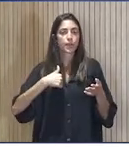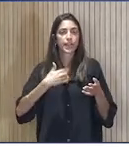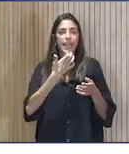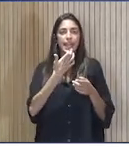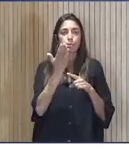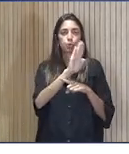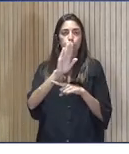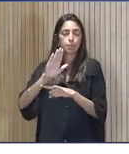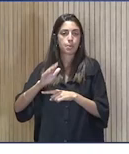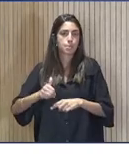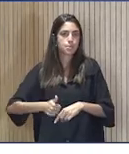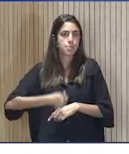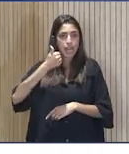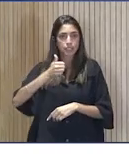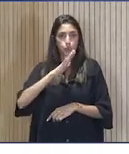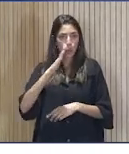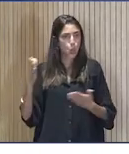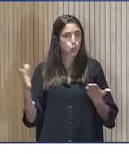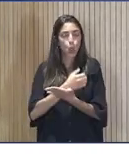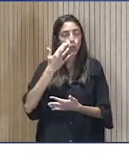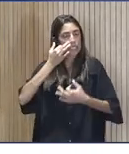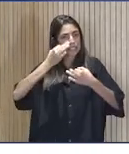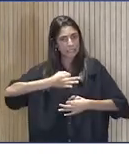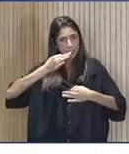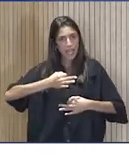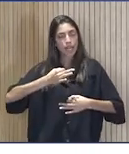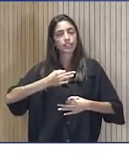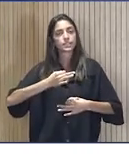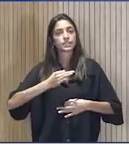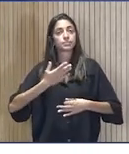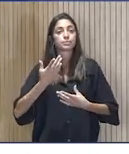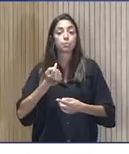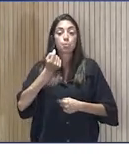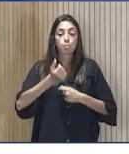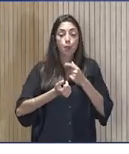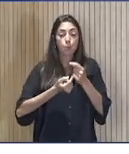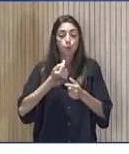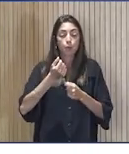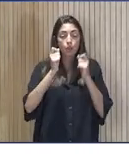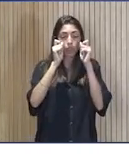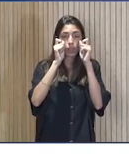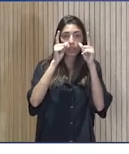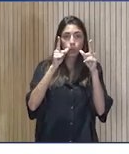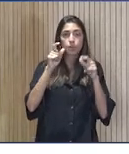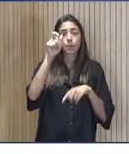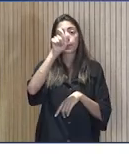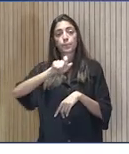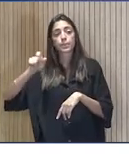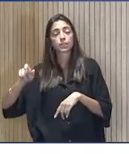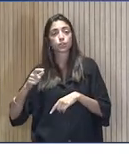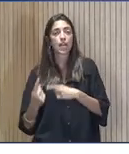ejemplos que todos son reales. e iríamos viendo que las personas que de alguna forma